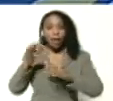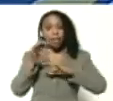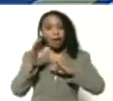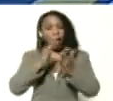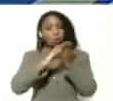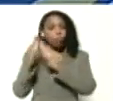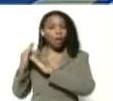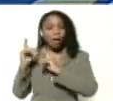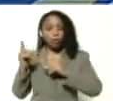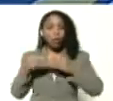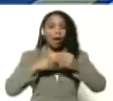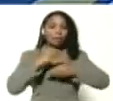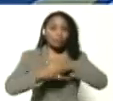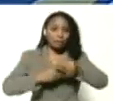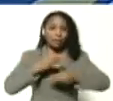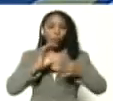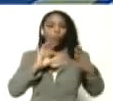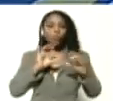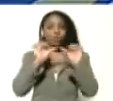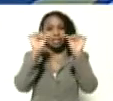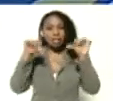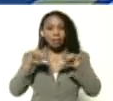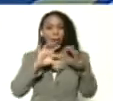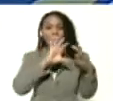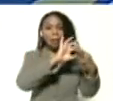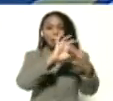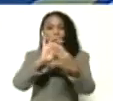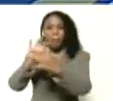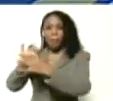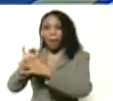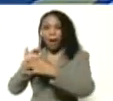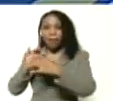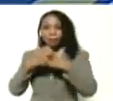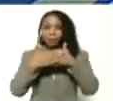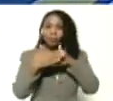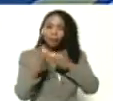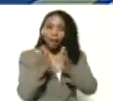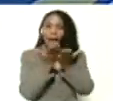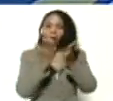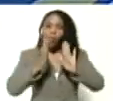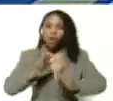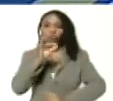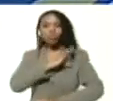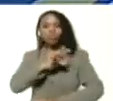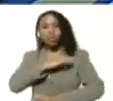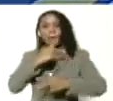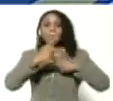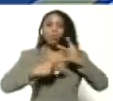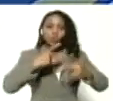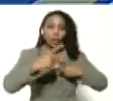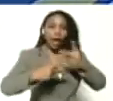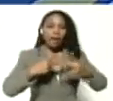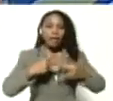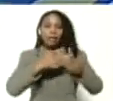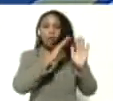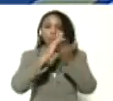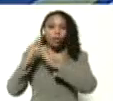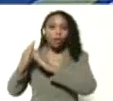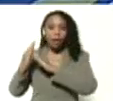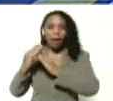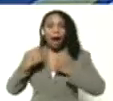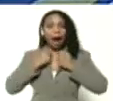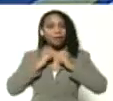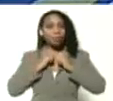ha ido influyendo en un sistema articulado y diverso, abriendo espacio a una escuela social, productiva y comunal. Aristóbulo Isturi,